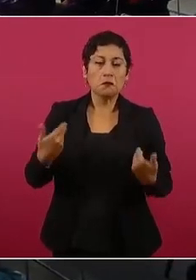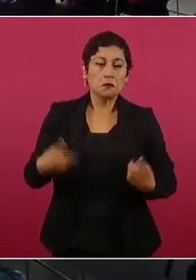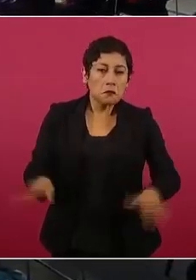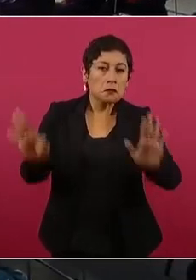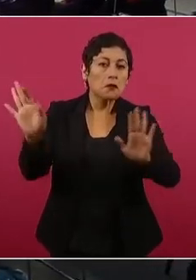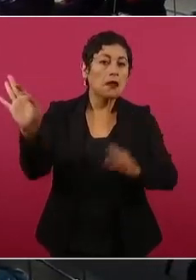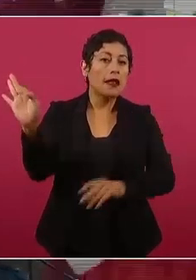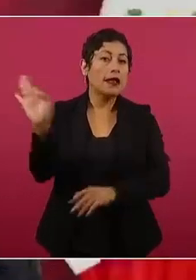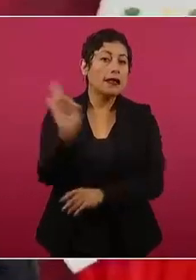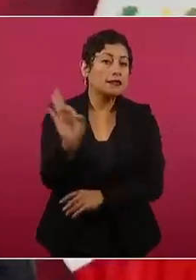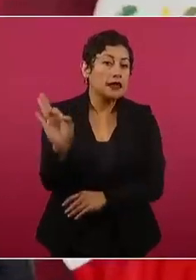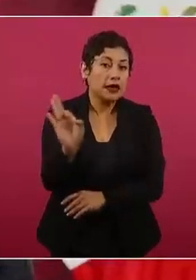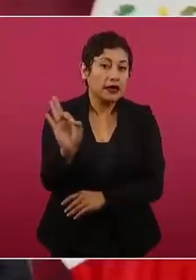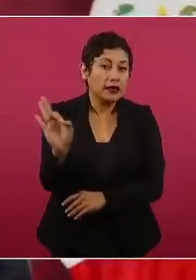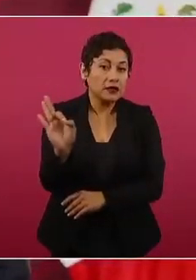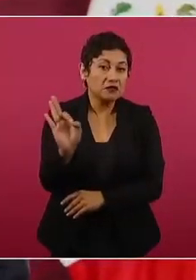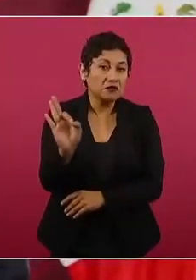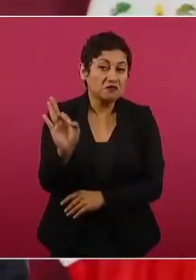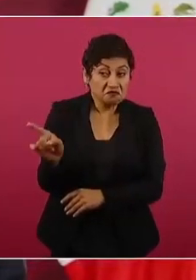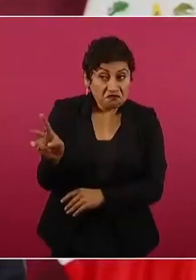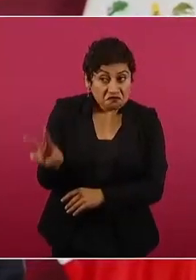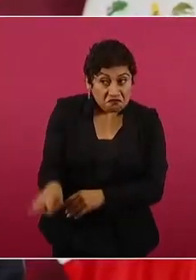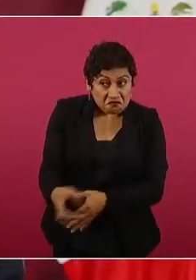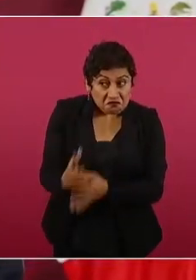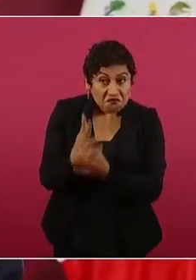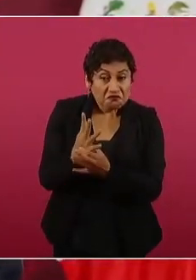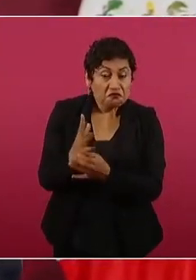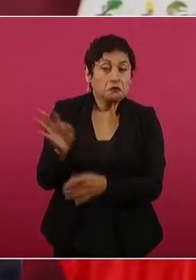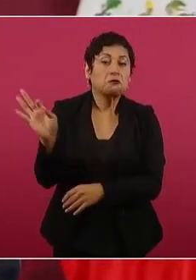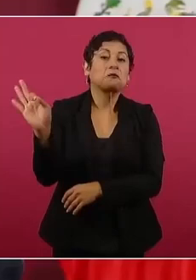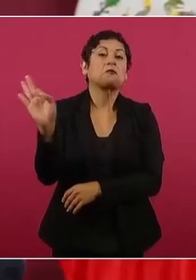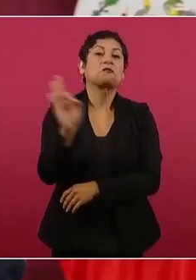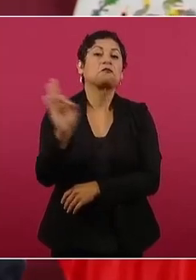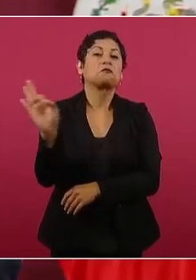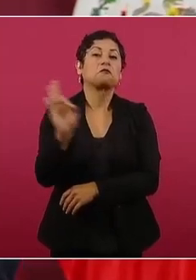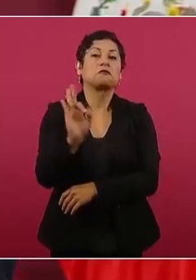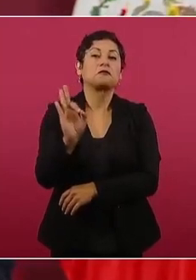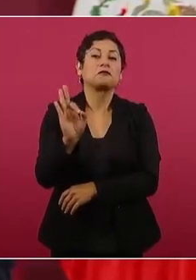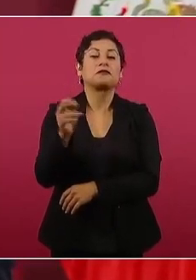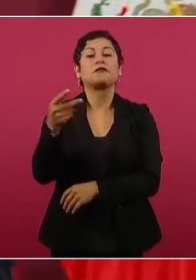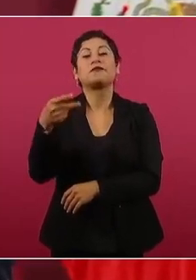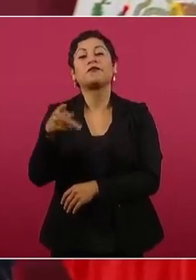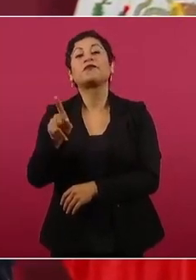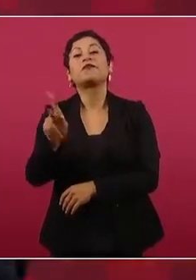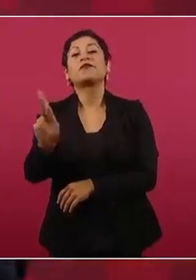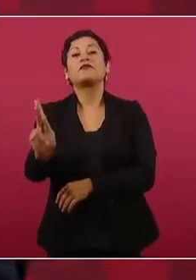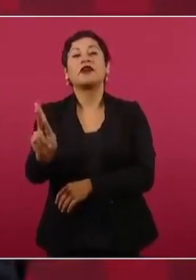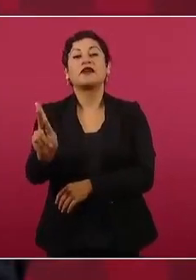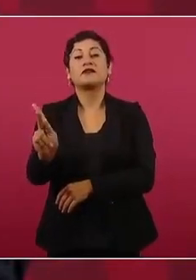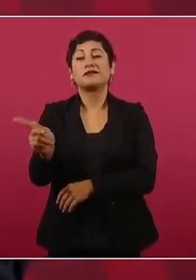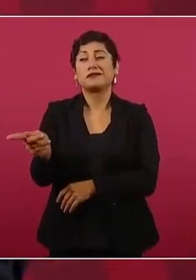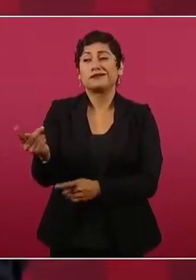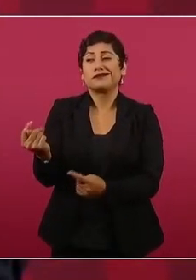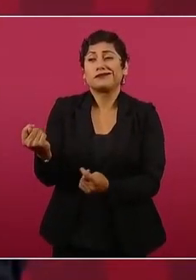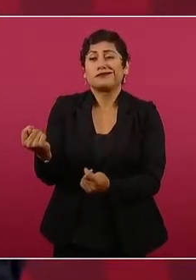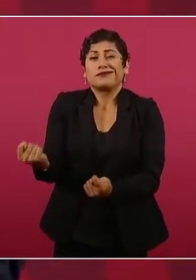pero eso no cuenta